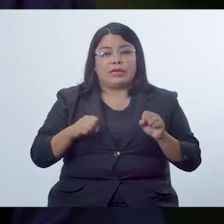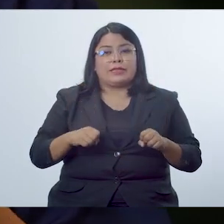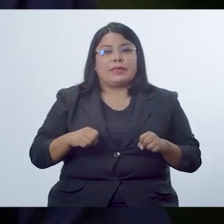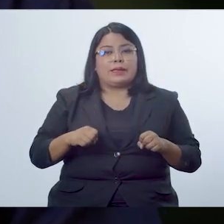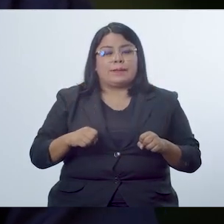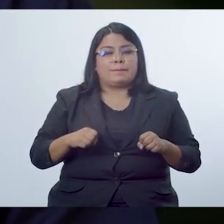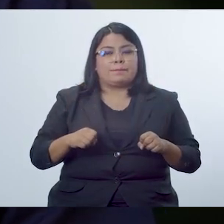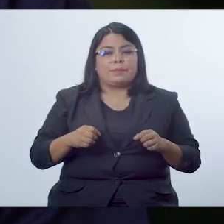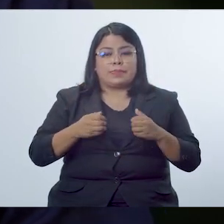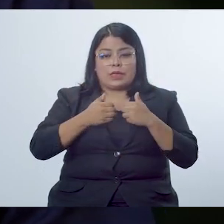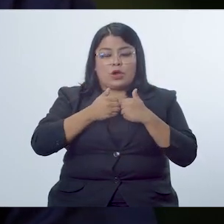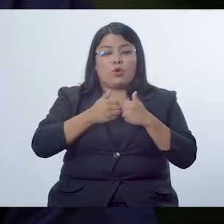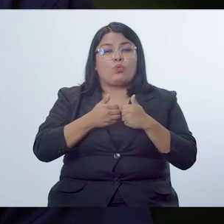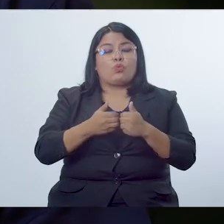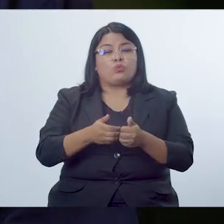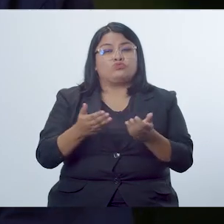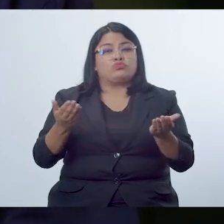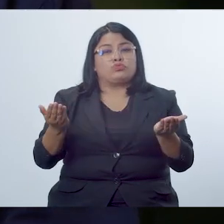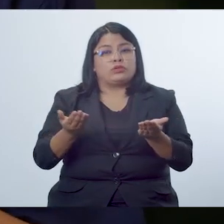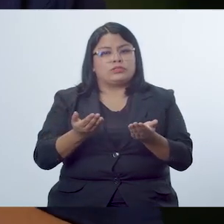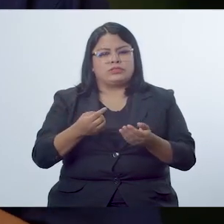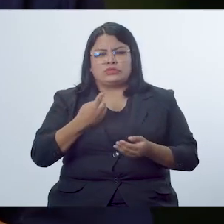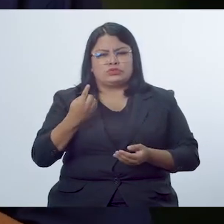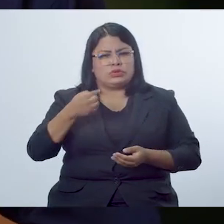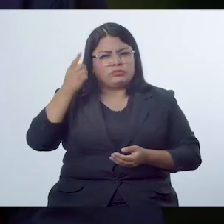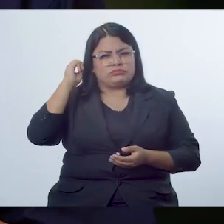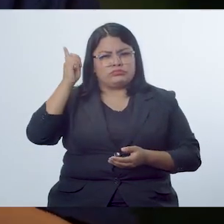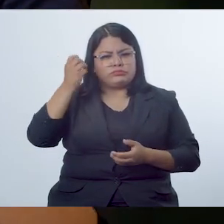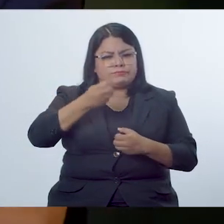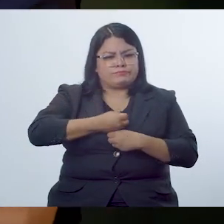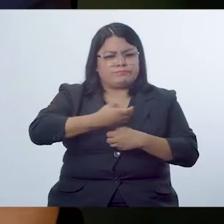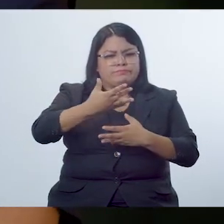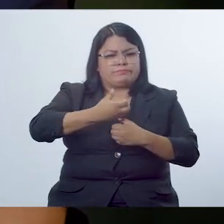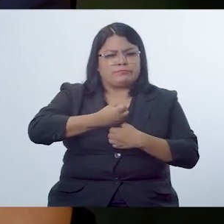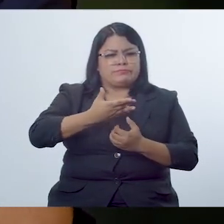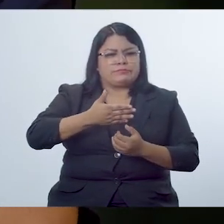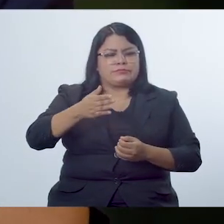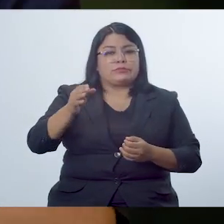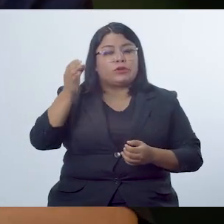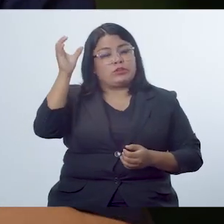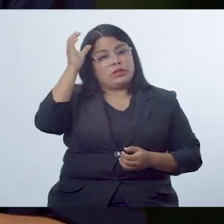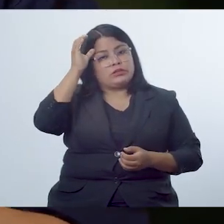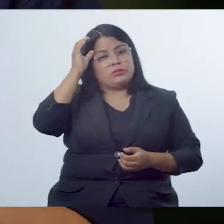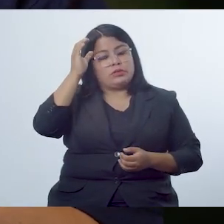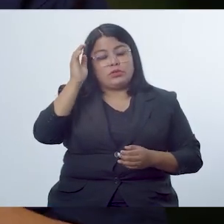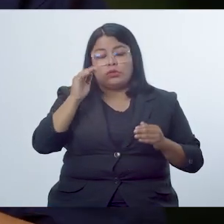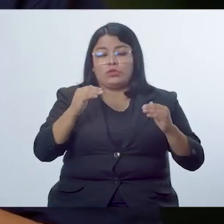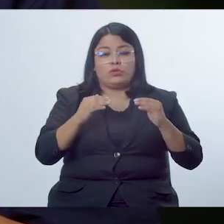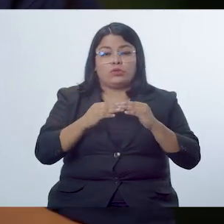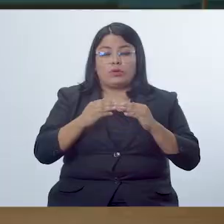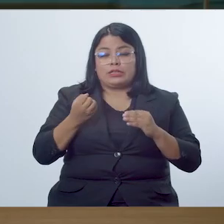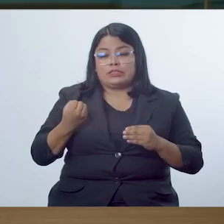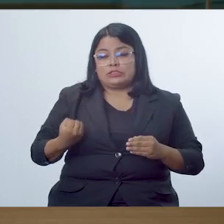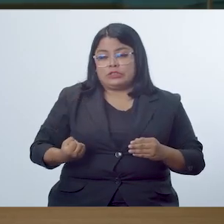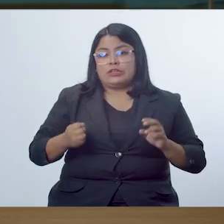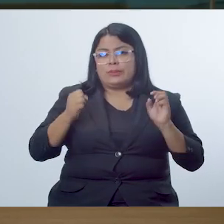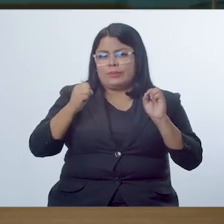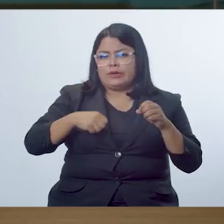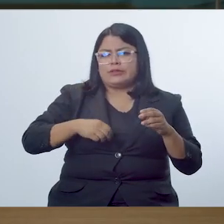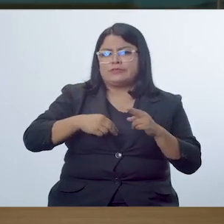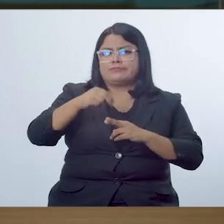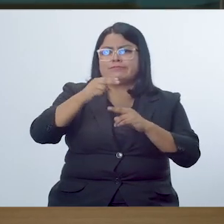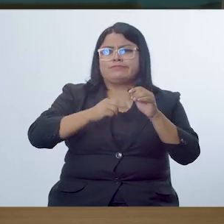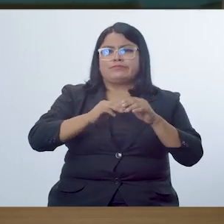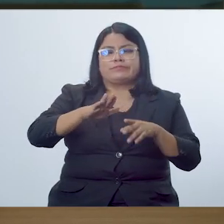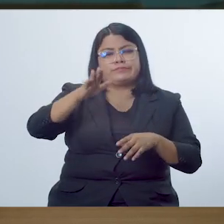construir en conjunto, no solo el docente como transmisor del saber, sino que el estudiante construye su